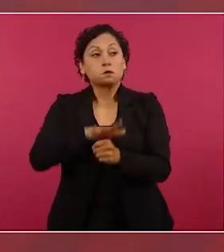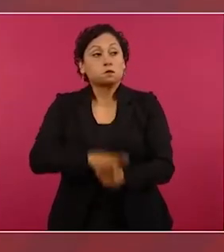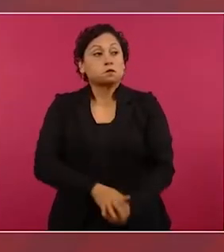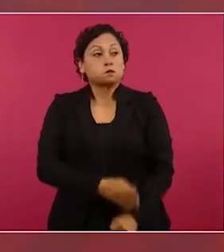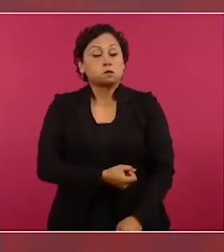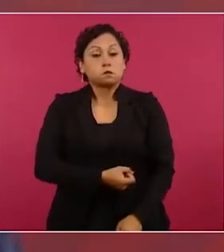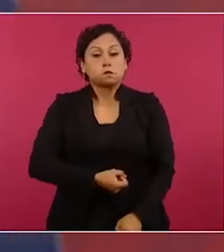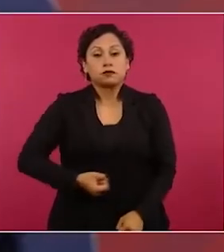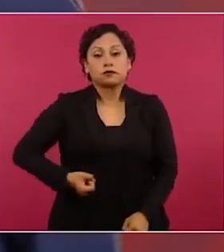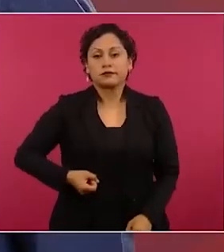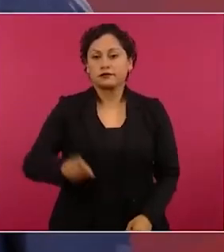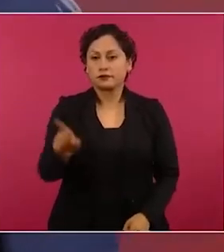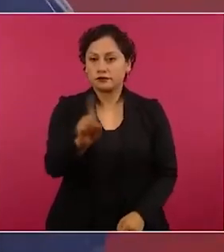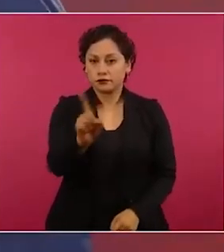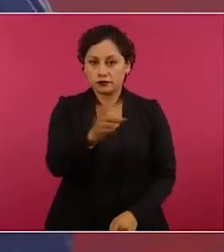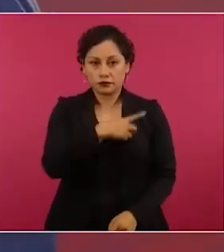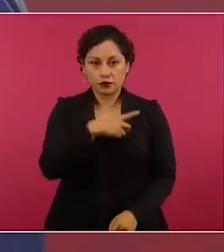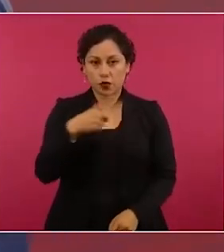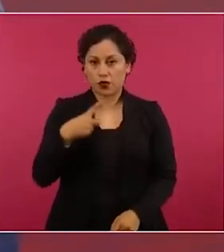Si por eso yo dije